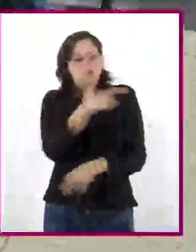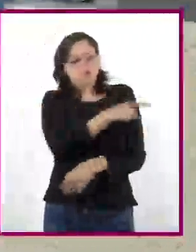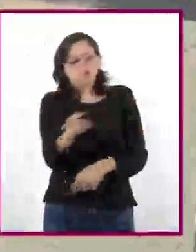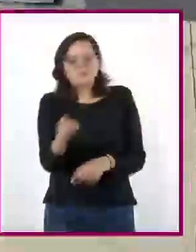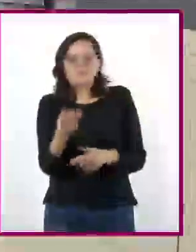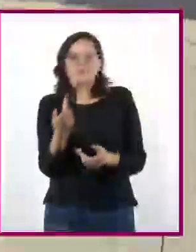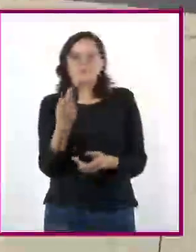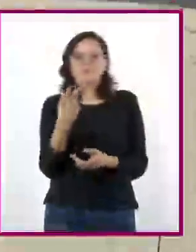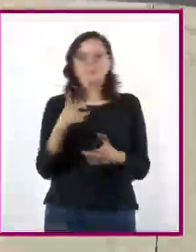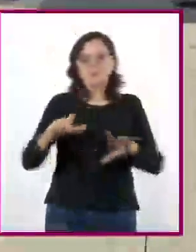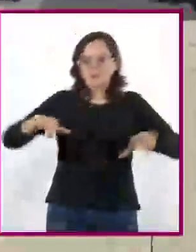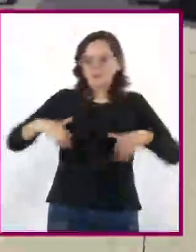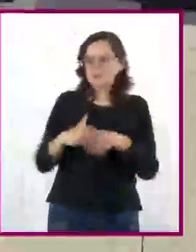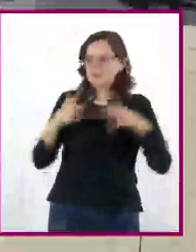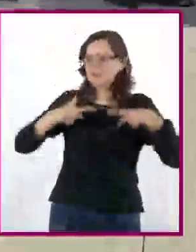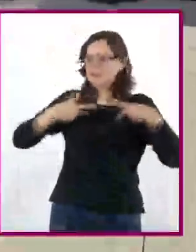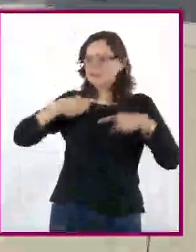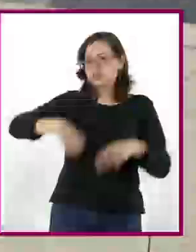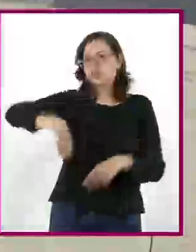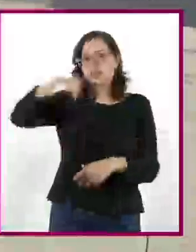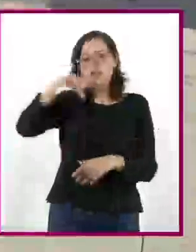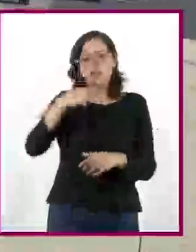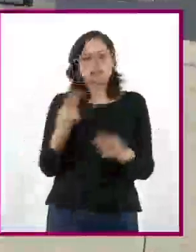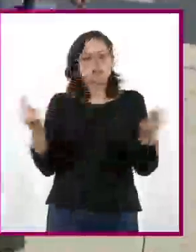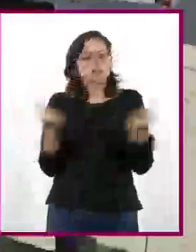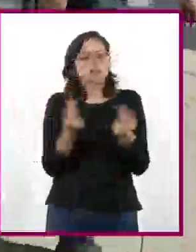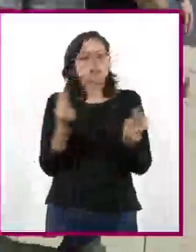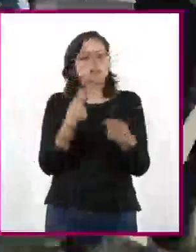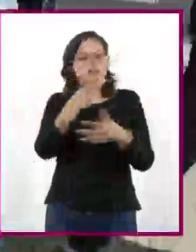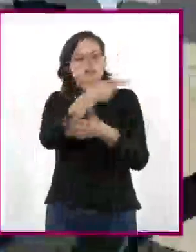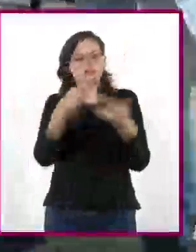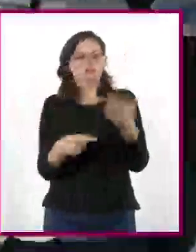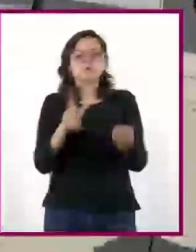ancianos que viven en su comunidad? ¡Gracias, Lali!